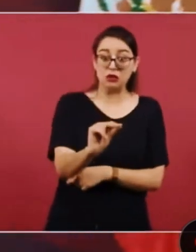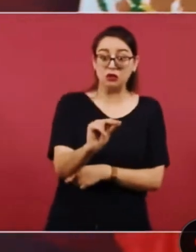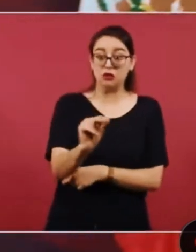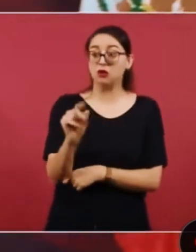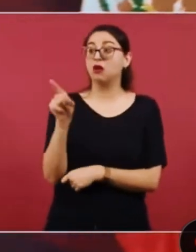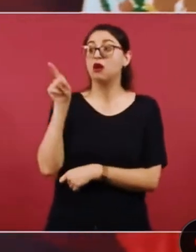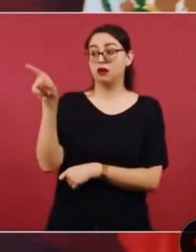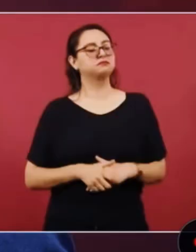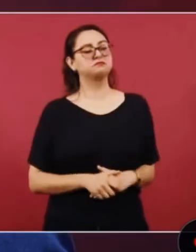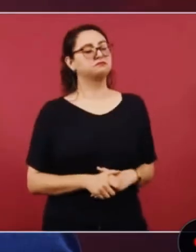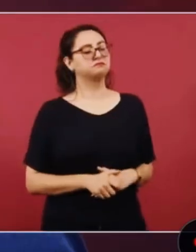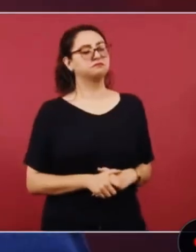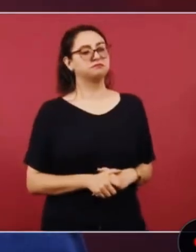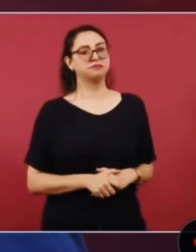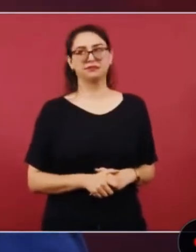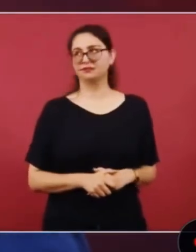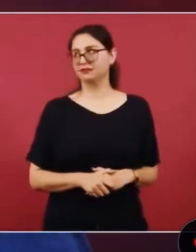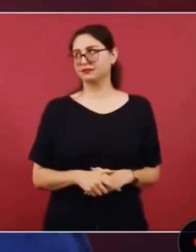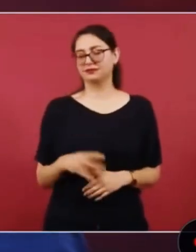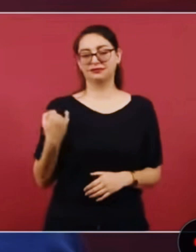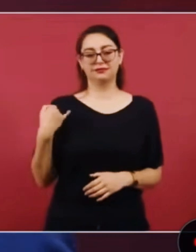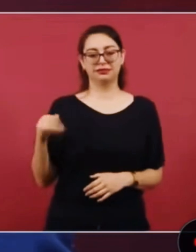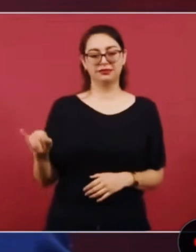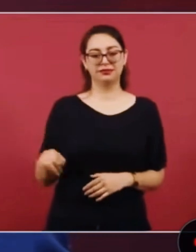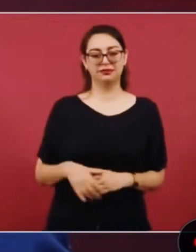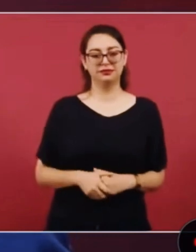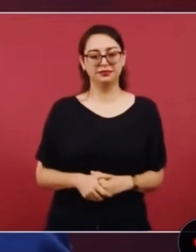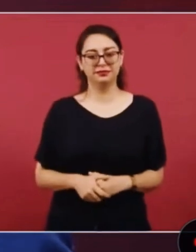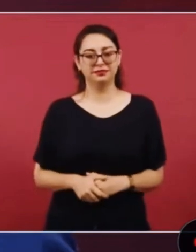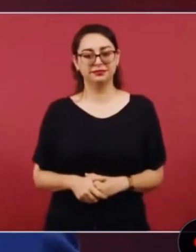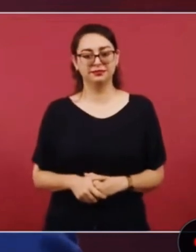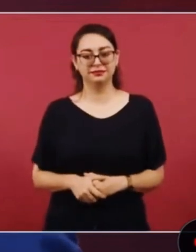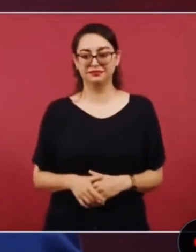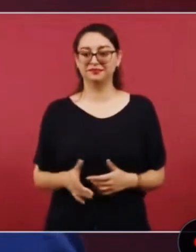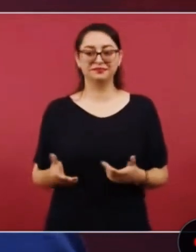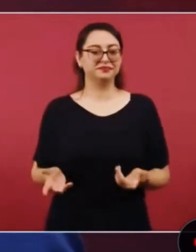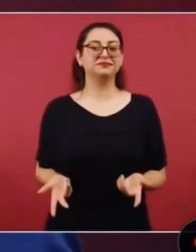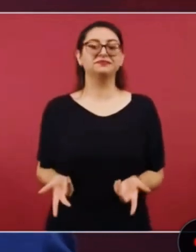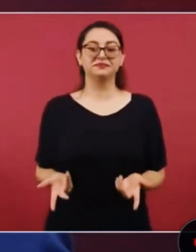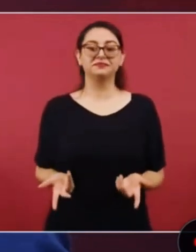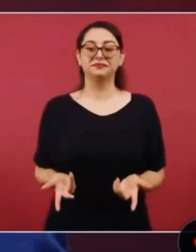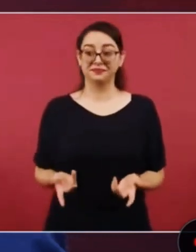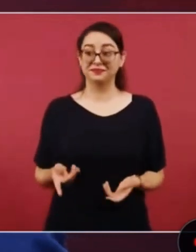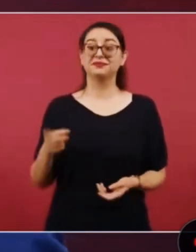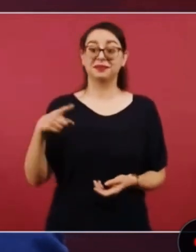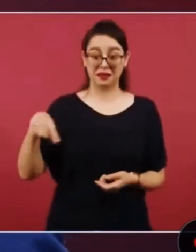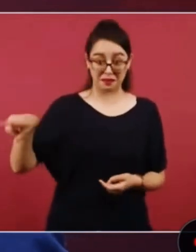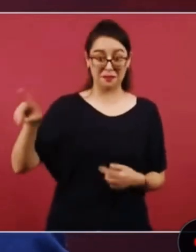porque entonces si se puede y ojalá y se lleve a cabo